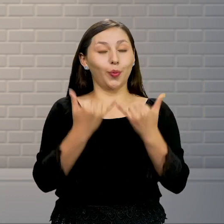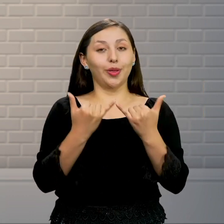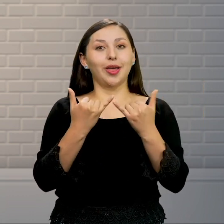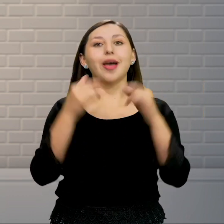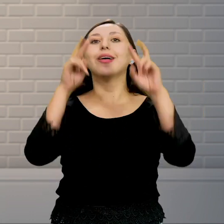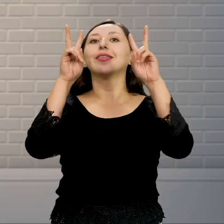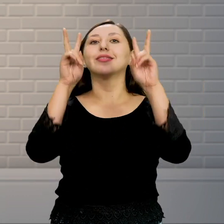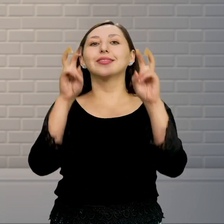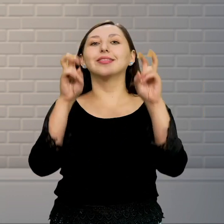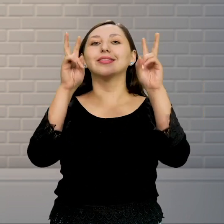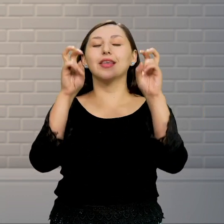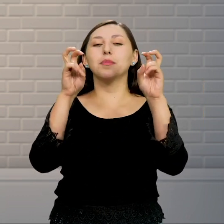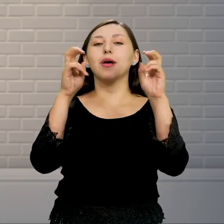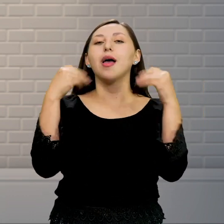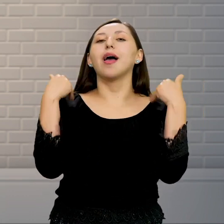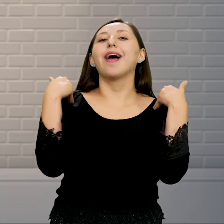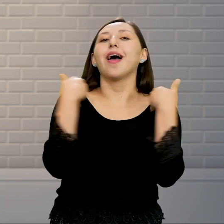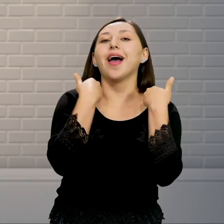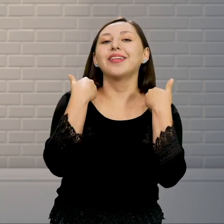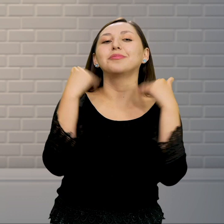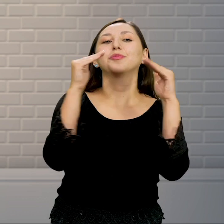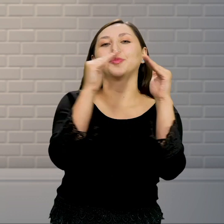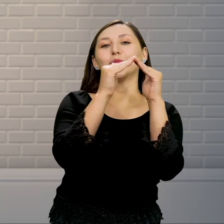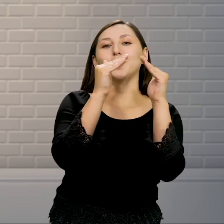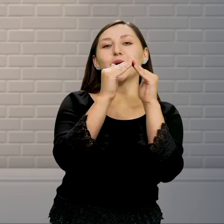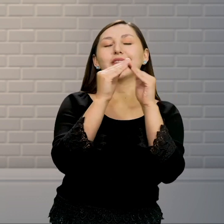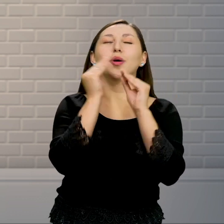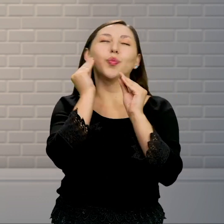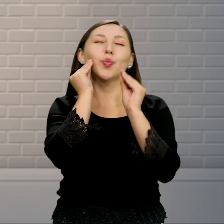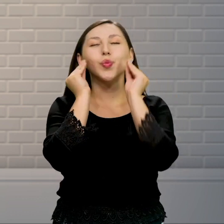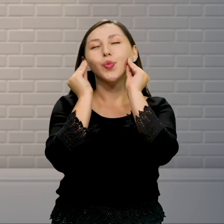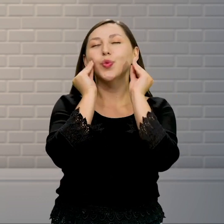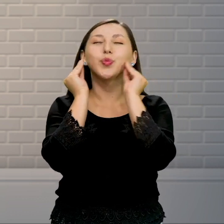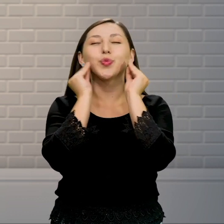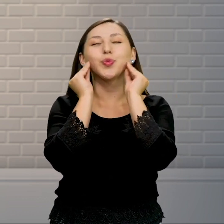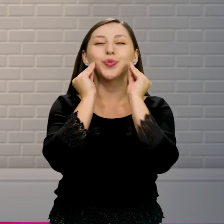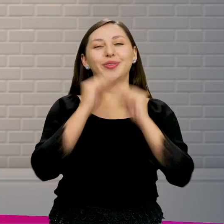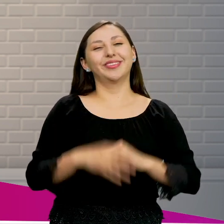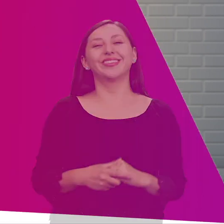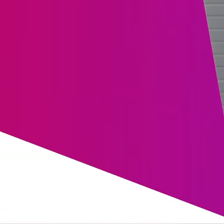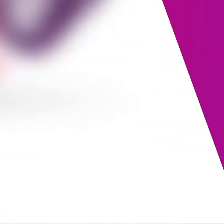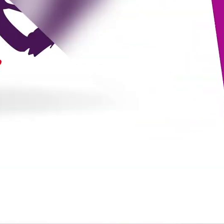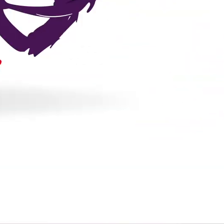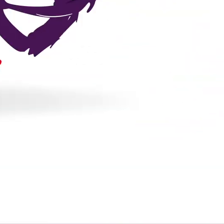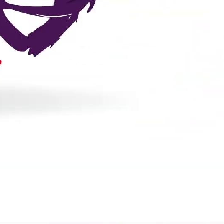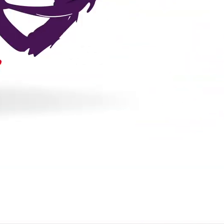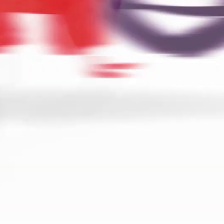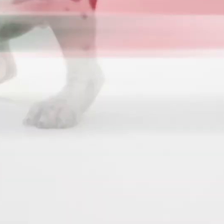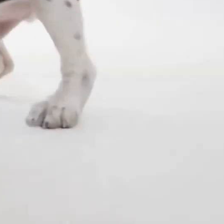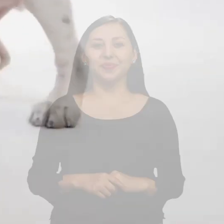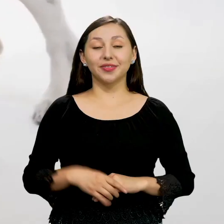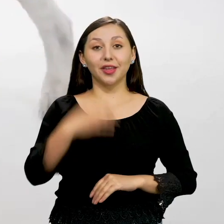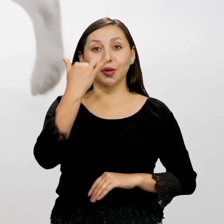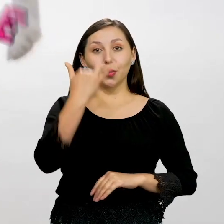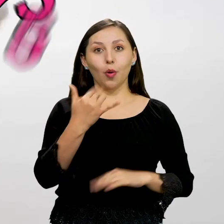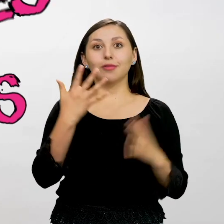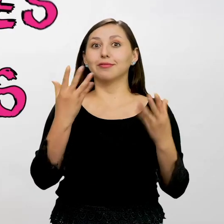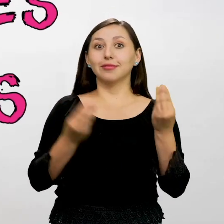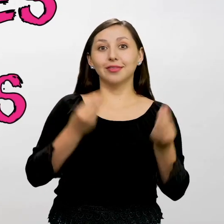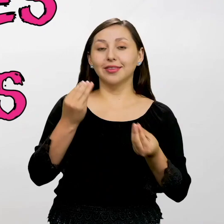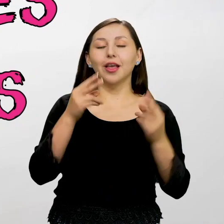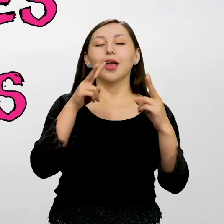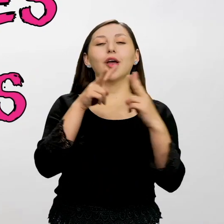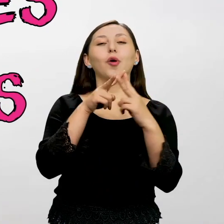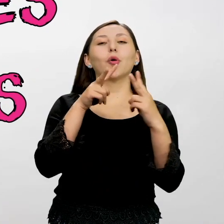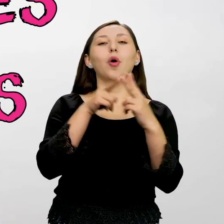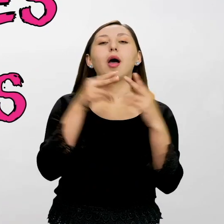Así que no se vayan, quieto Rex ¡Quieto! Ya, basta, basta, basta Rex Basta, basta Hoy conoceremos